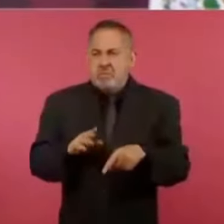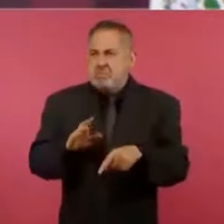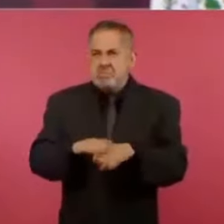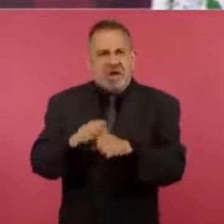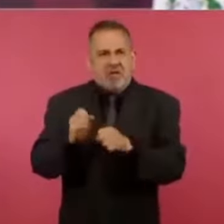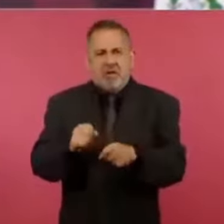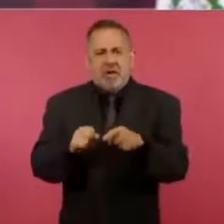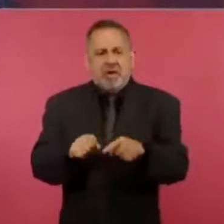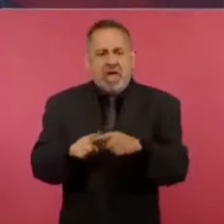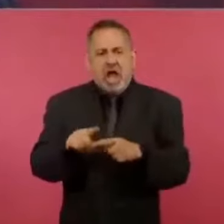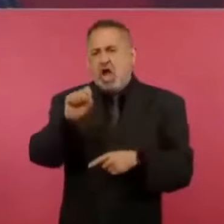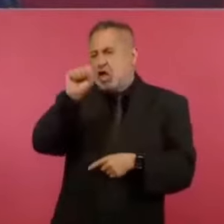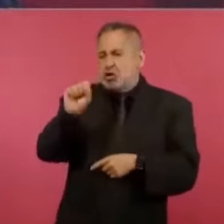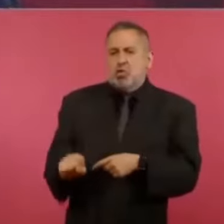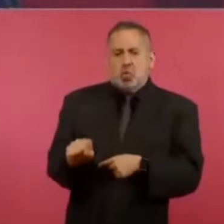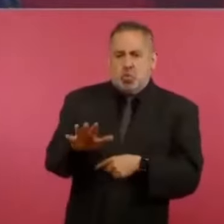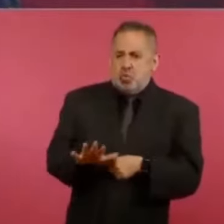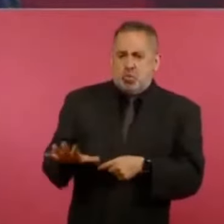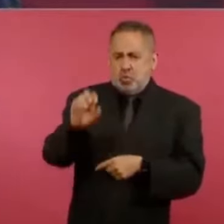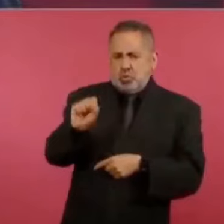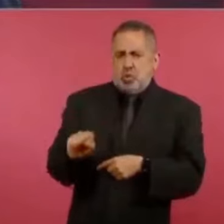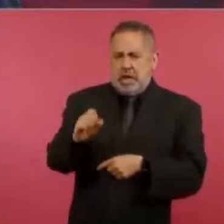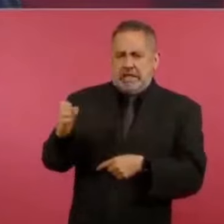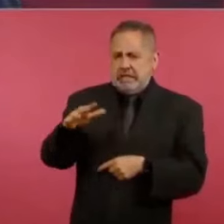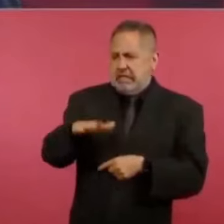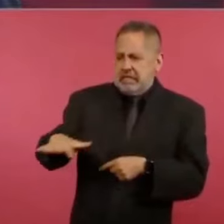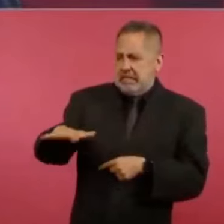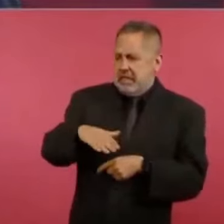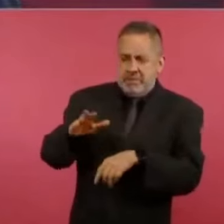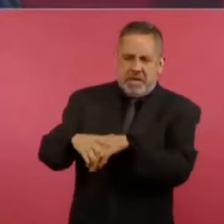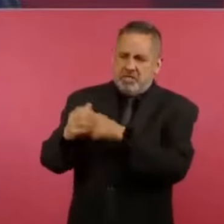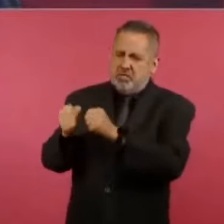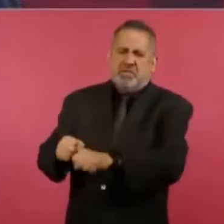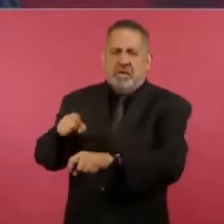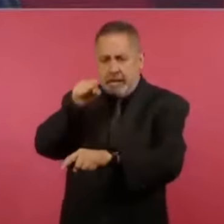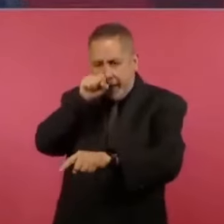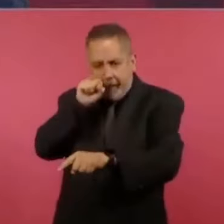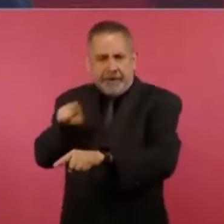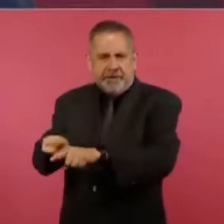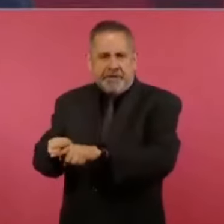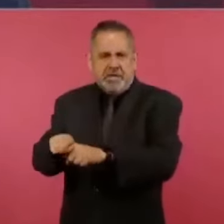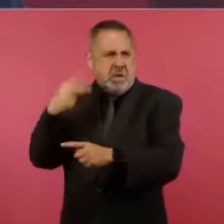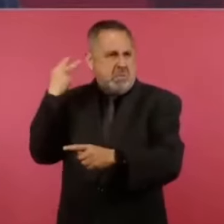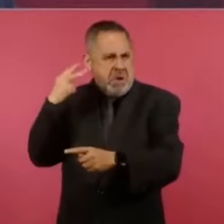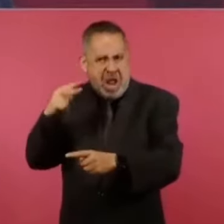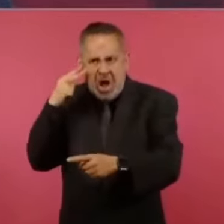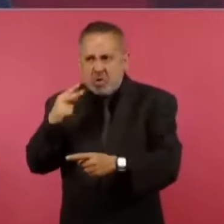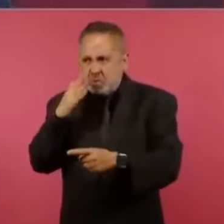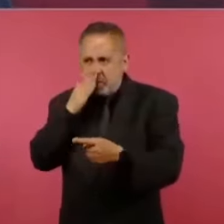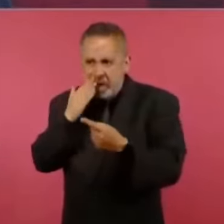en el sureste, en Veracruz